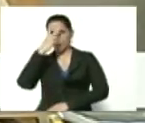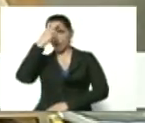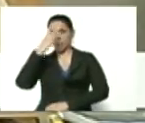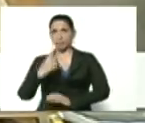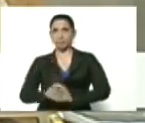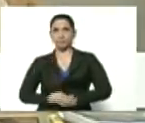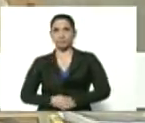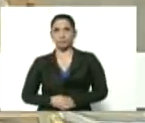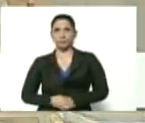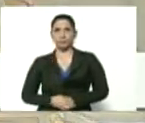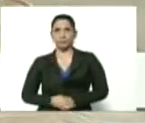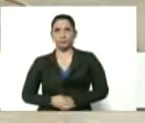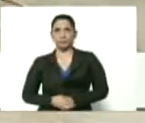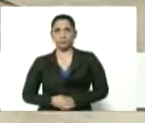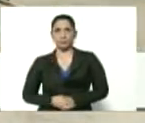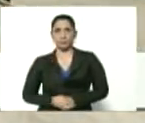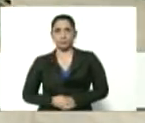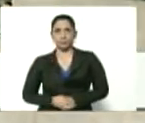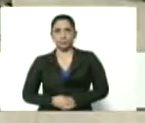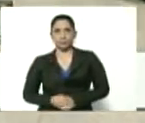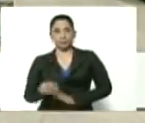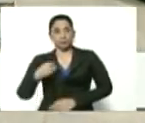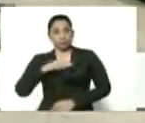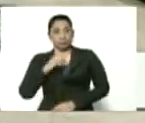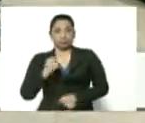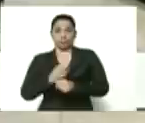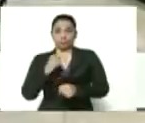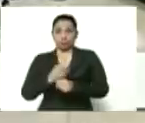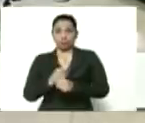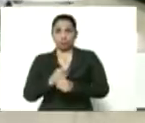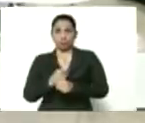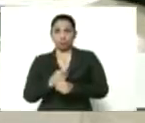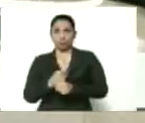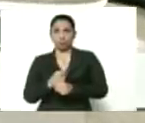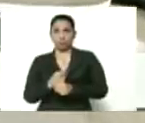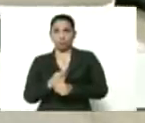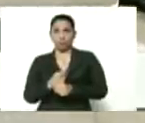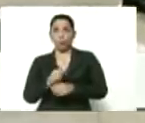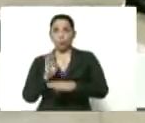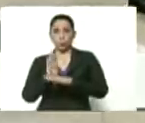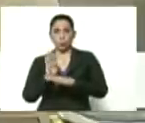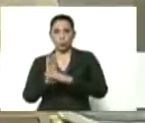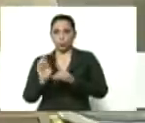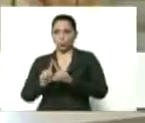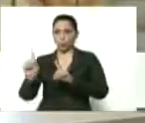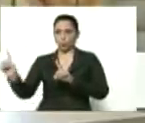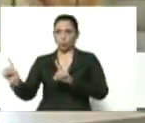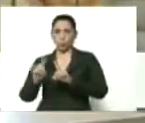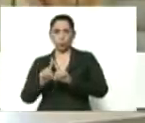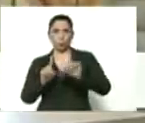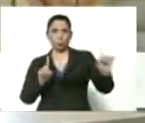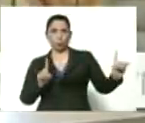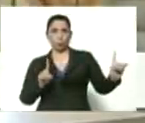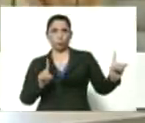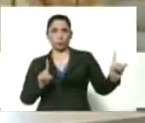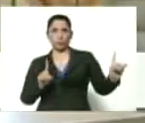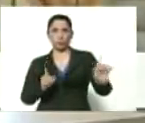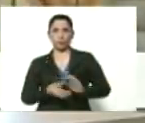Tarek Al-Aizami. Estamos trabajando aquí, guardando la distancia social, cuidándonos. Bueno,